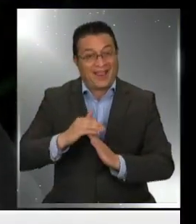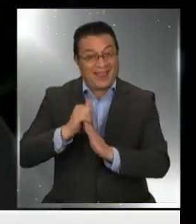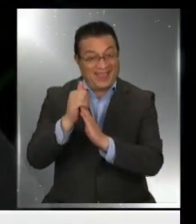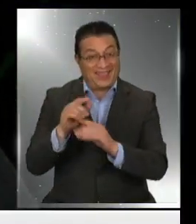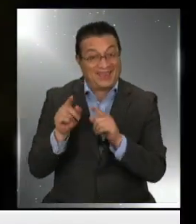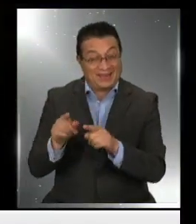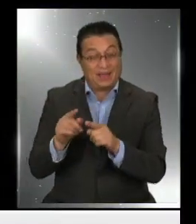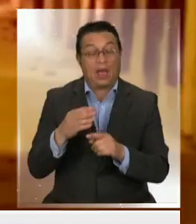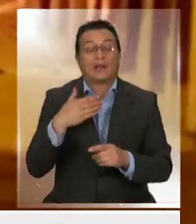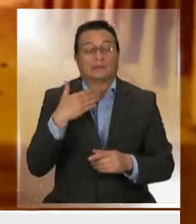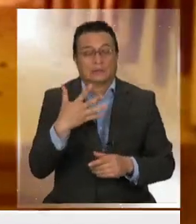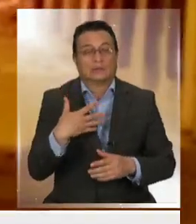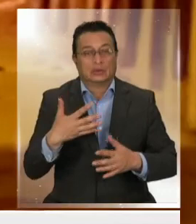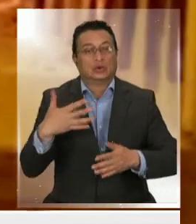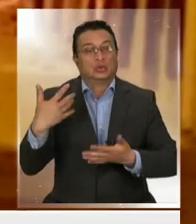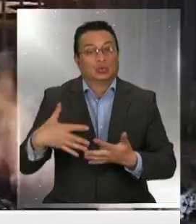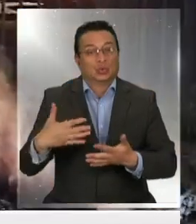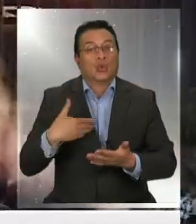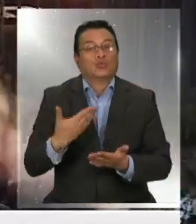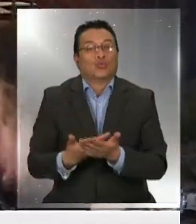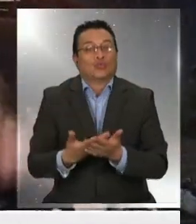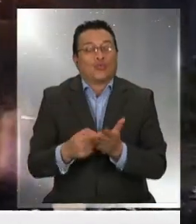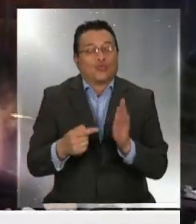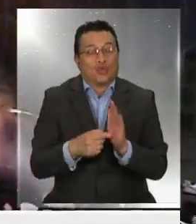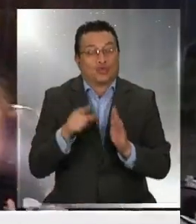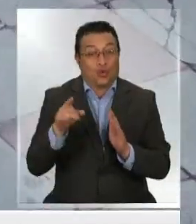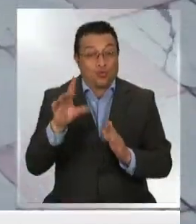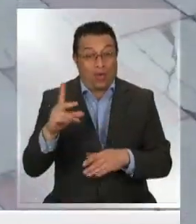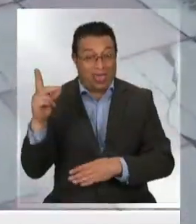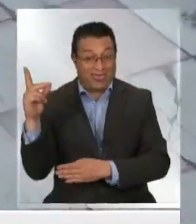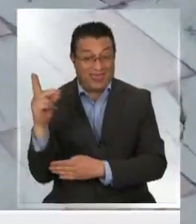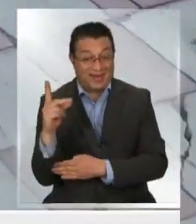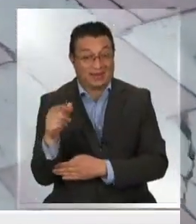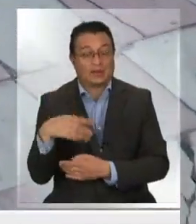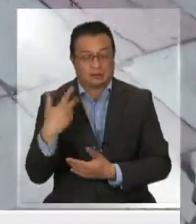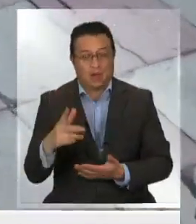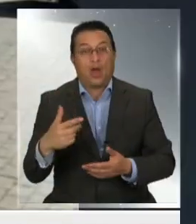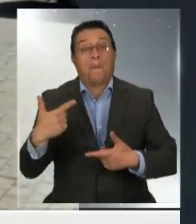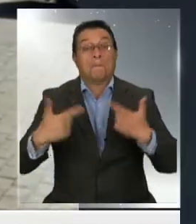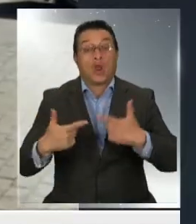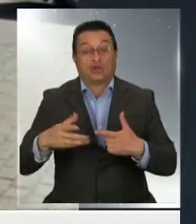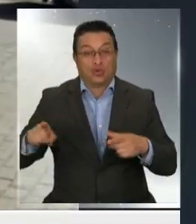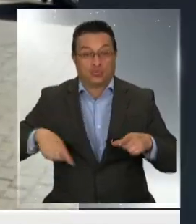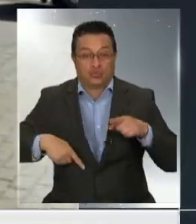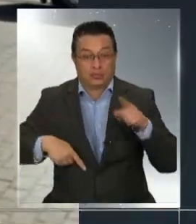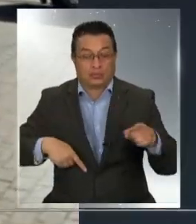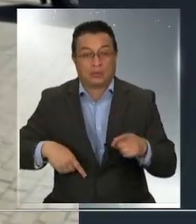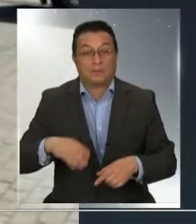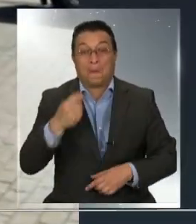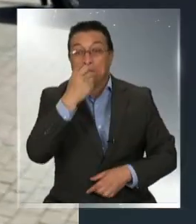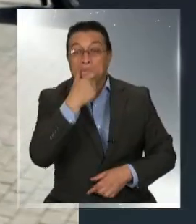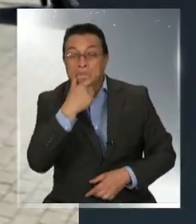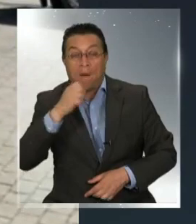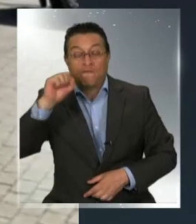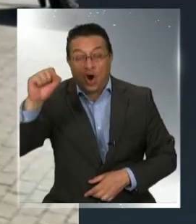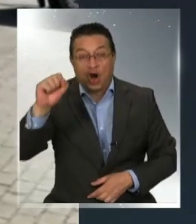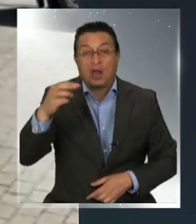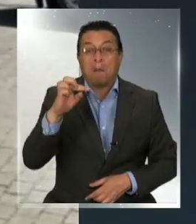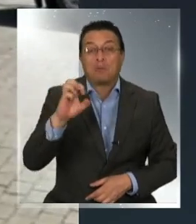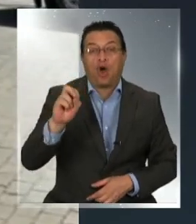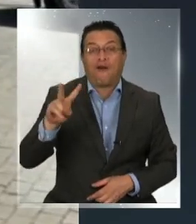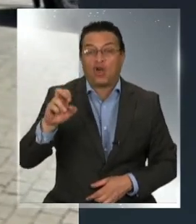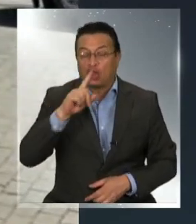capitalizar el tenso momento y no es el único en la derecha que traspasa los costos políticos. Echarle la culpa a Boris, Bayana, Proboste,